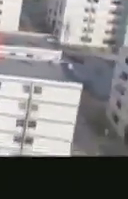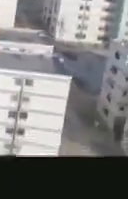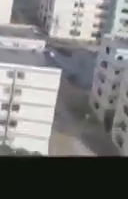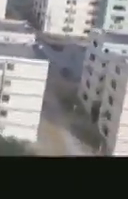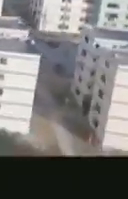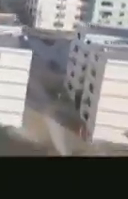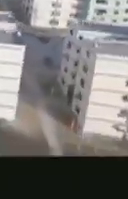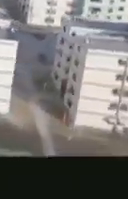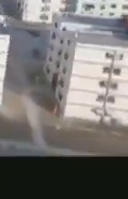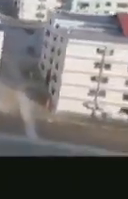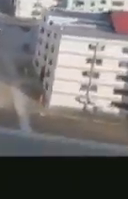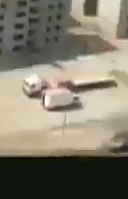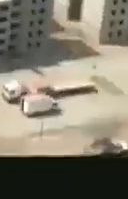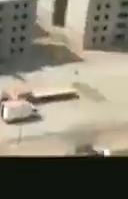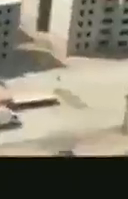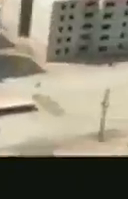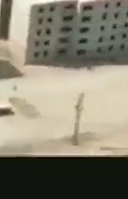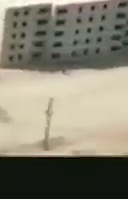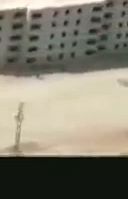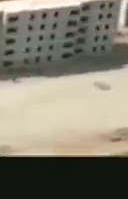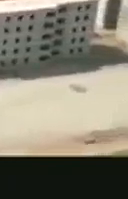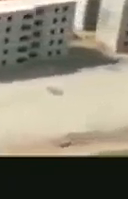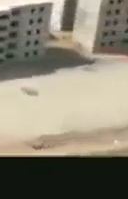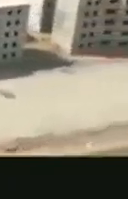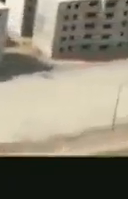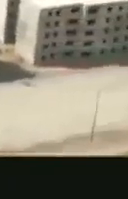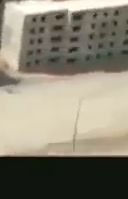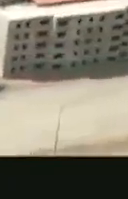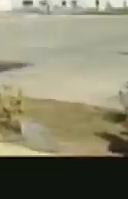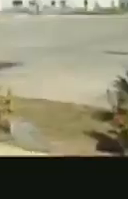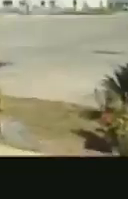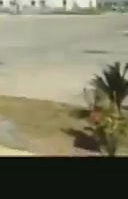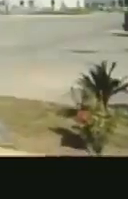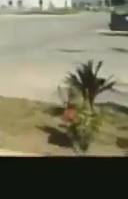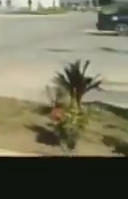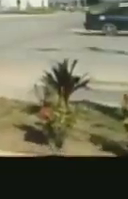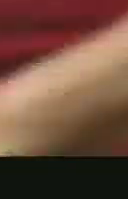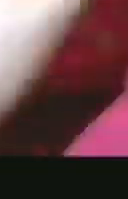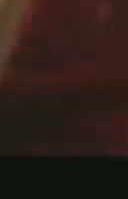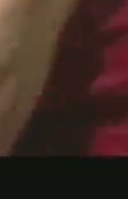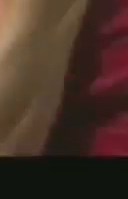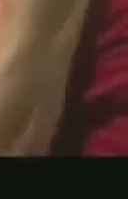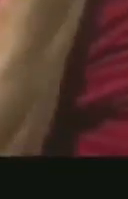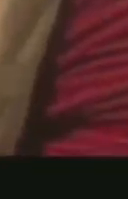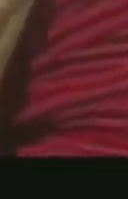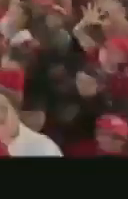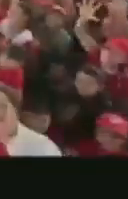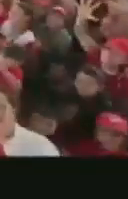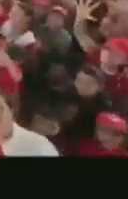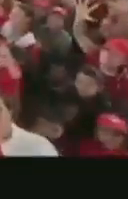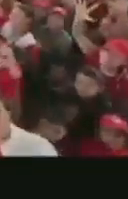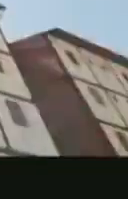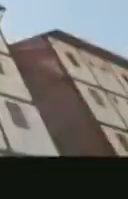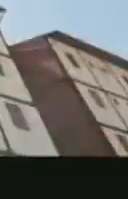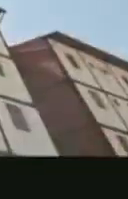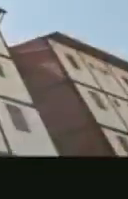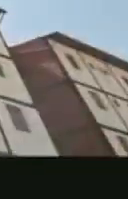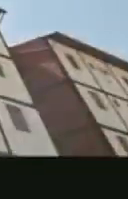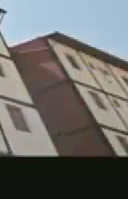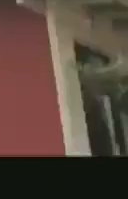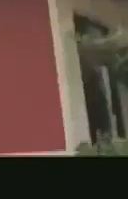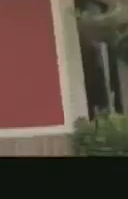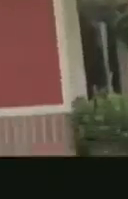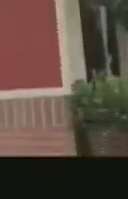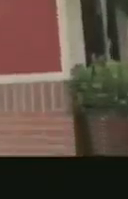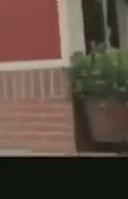tenemos. Nosotros logramos la meta colocada por el comandante Chávez. Cumplimos